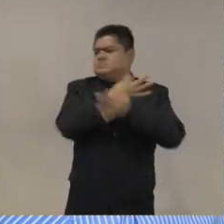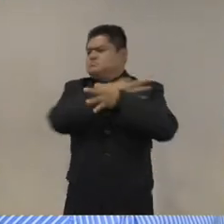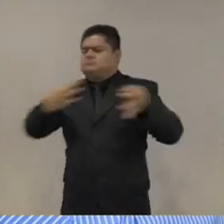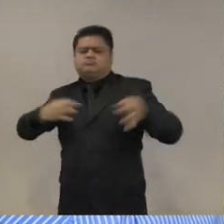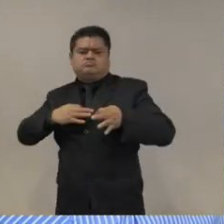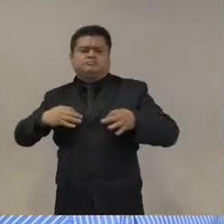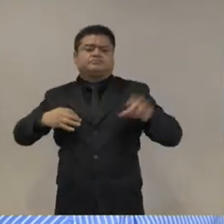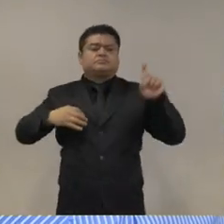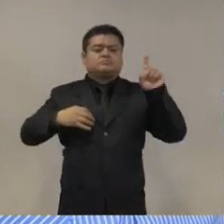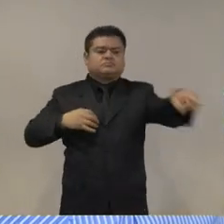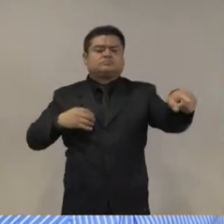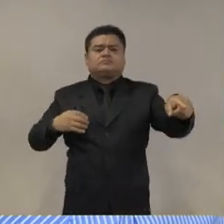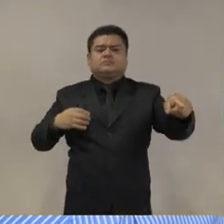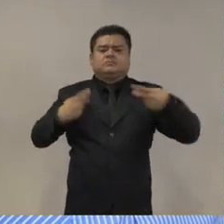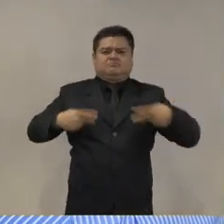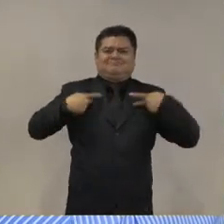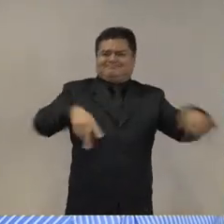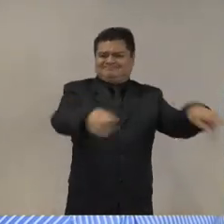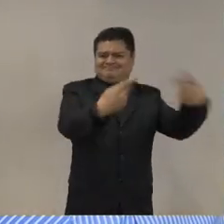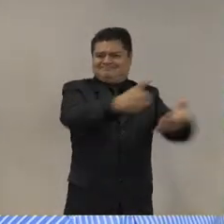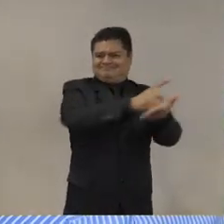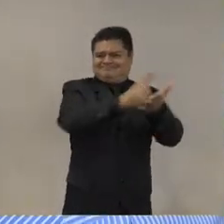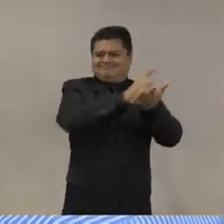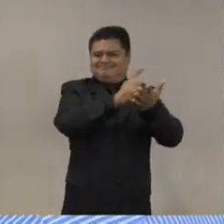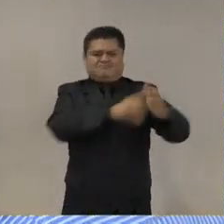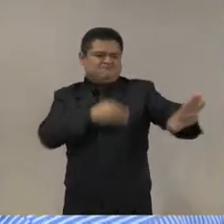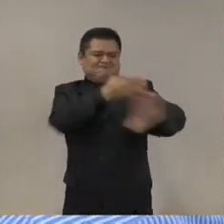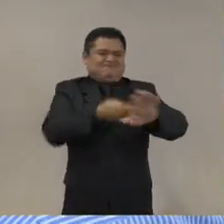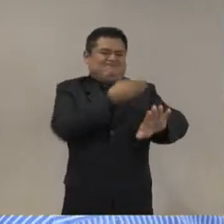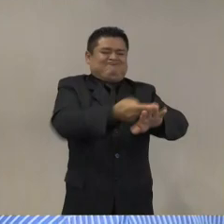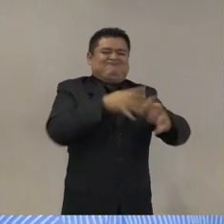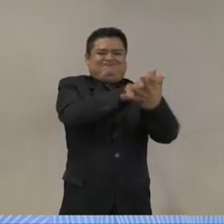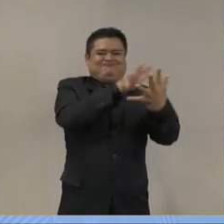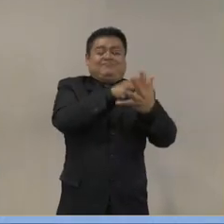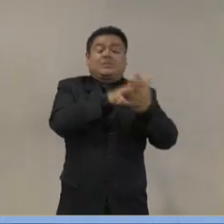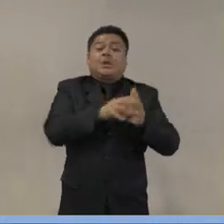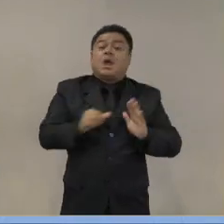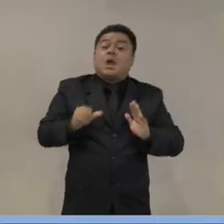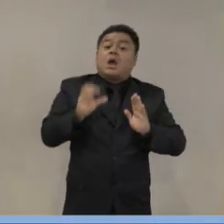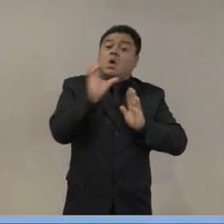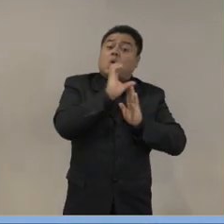129 de la Constitución al menos. Y en 2018